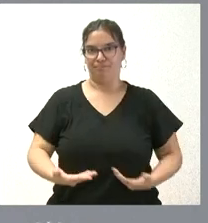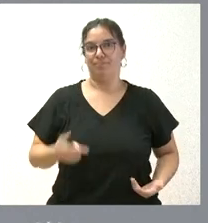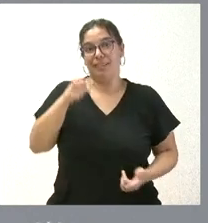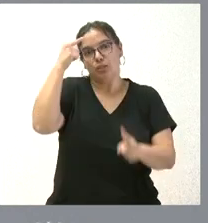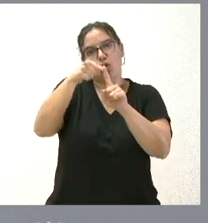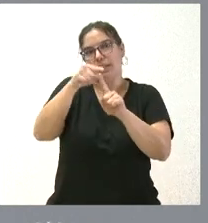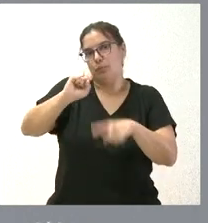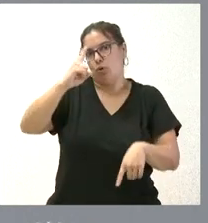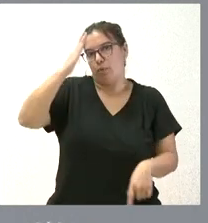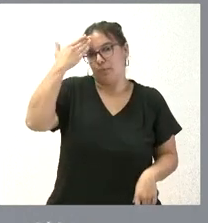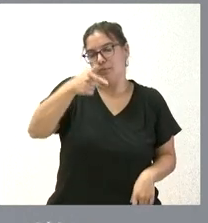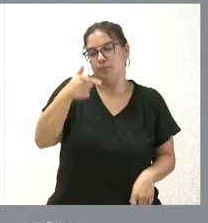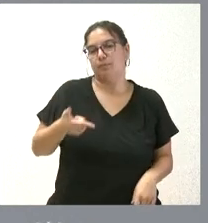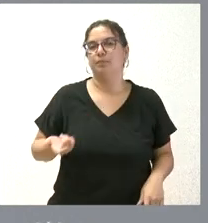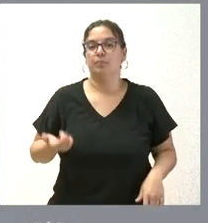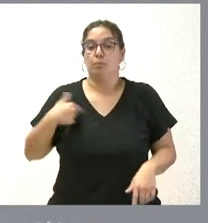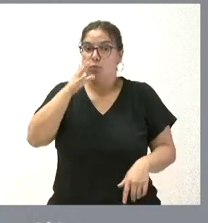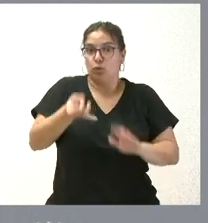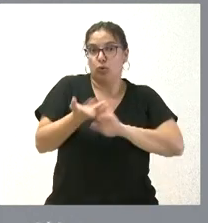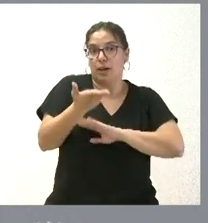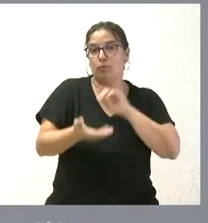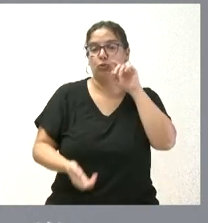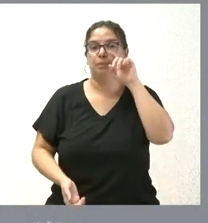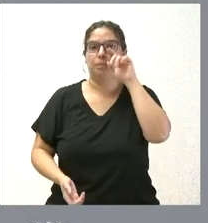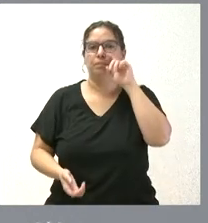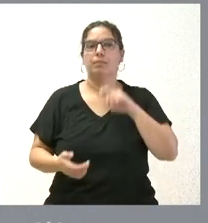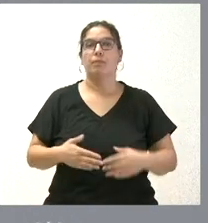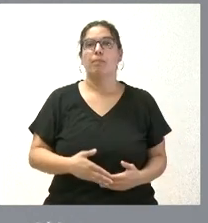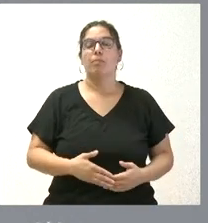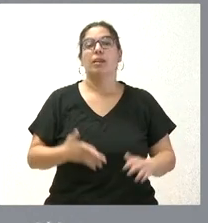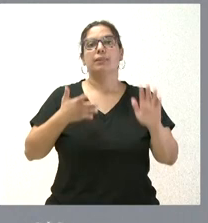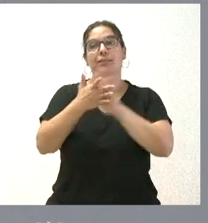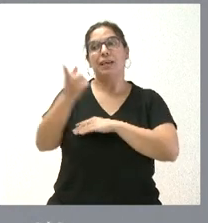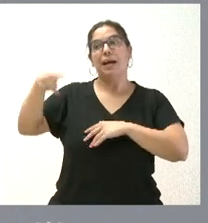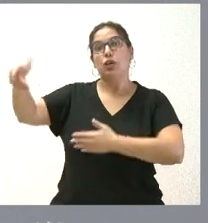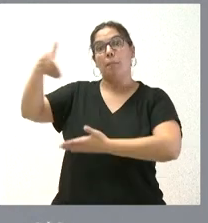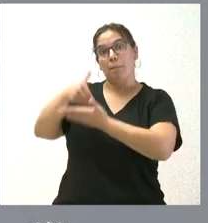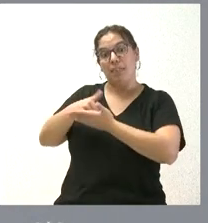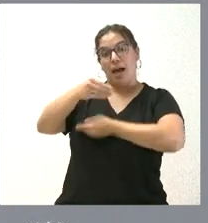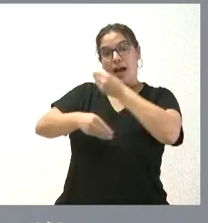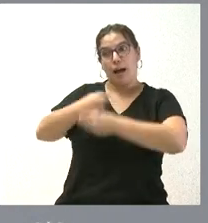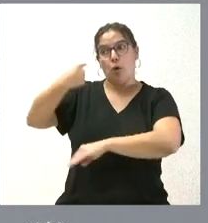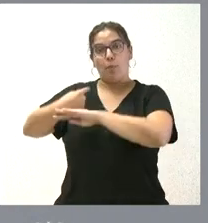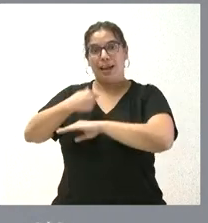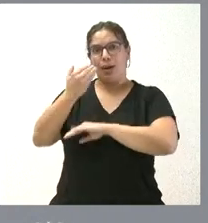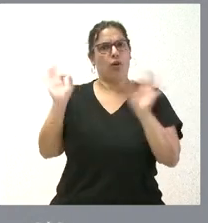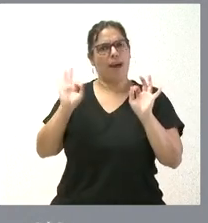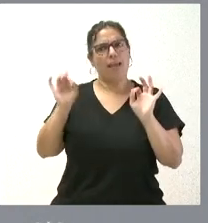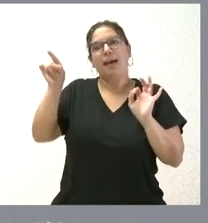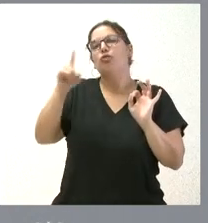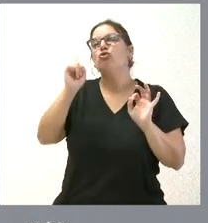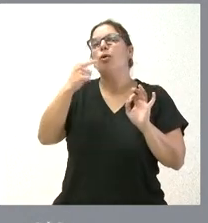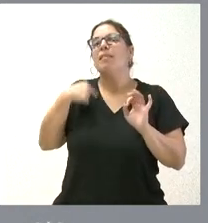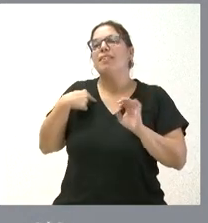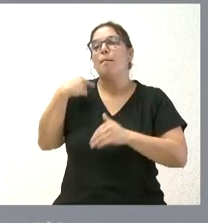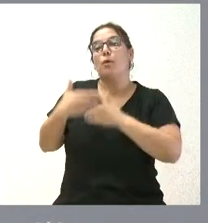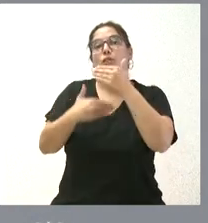objetivo básico y esta es la dirección que ponemos en marcha. No es algo que sea la IRED quien le pide, quien pide que lo hagamos. La IRED lo que hace es establecer el procedimiento que